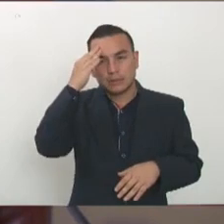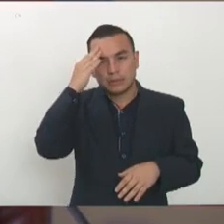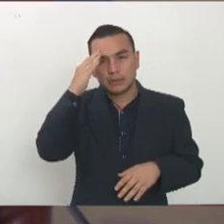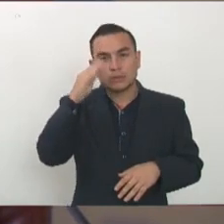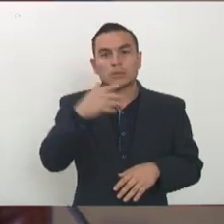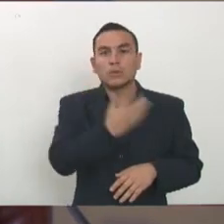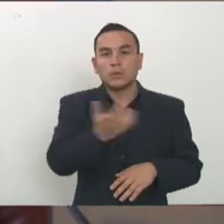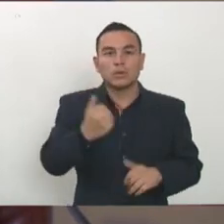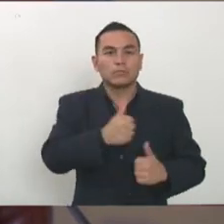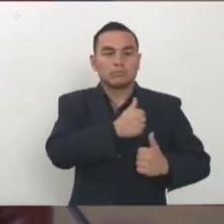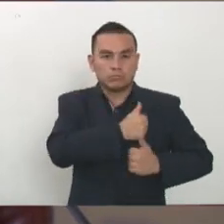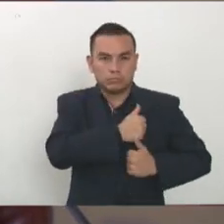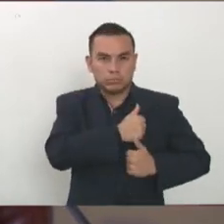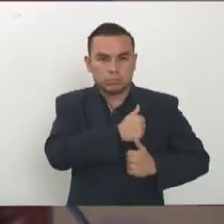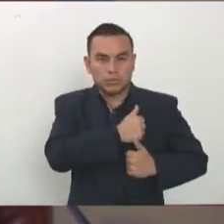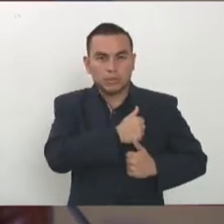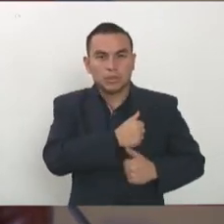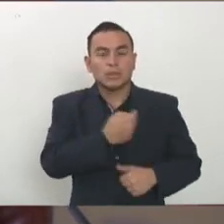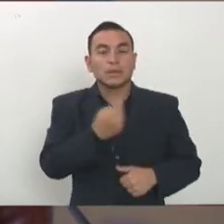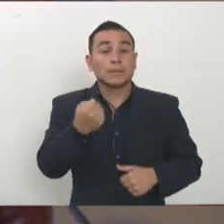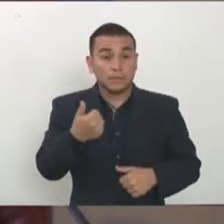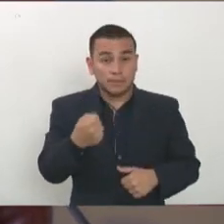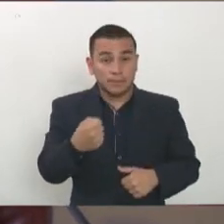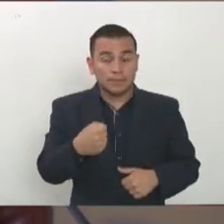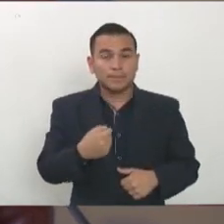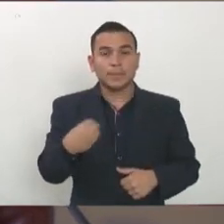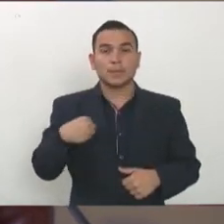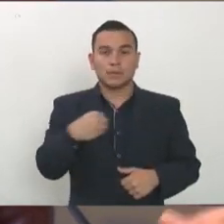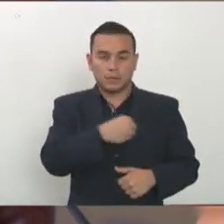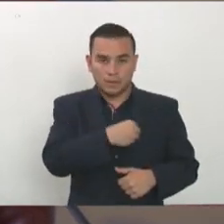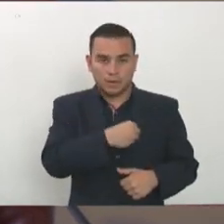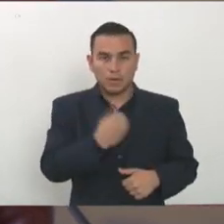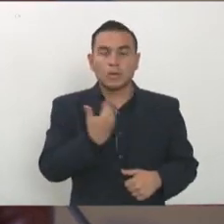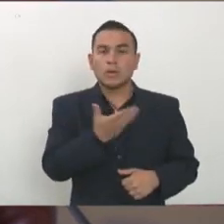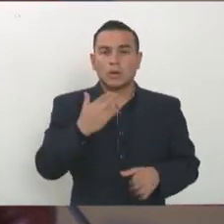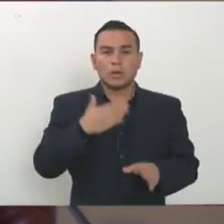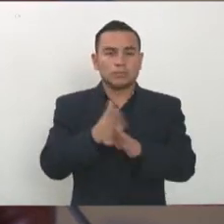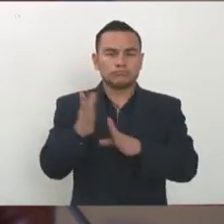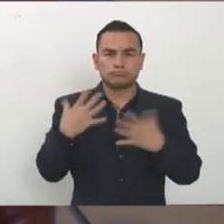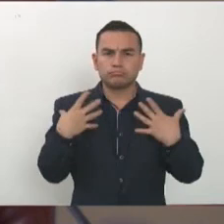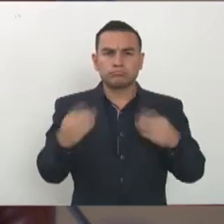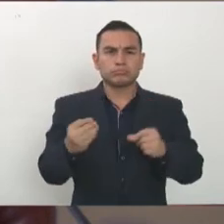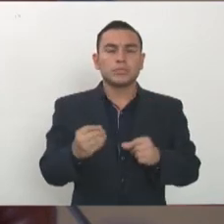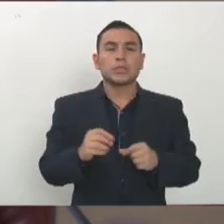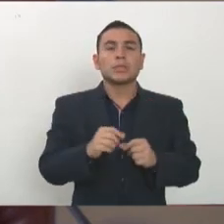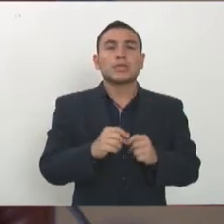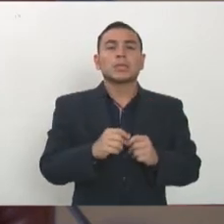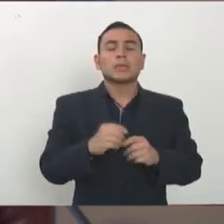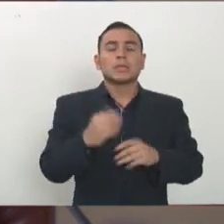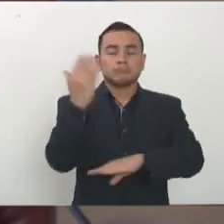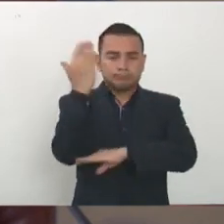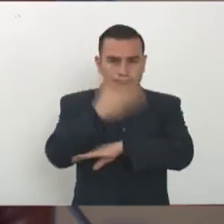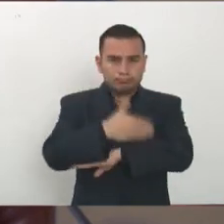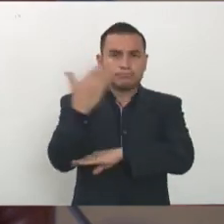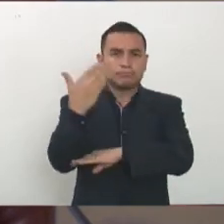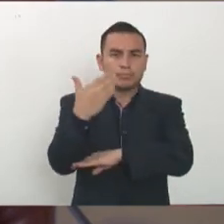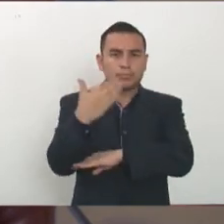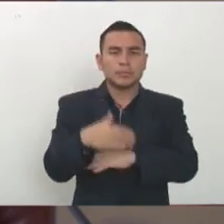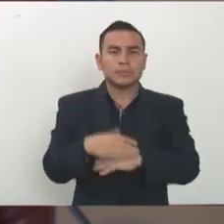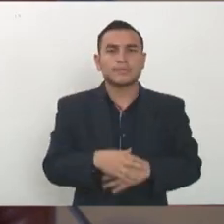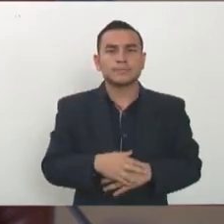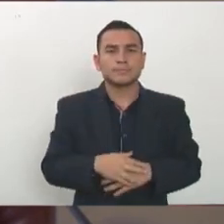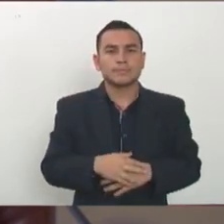los soldados los policías los médicos los enfermeros los trabajadores de la salud los de migración los de aduanas los que están